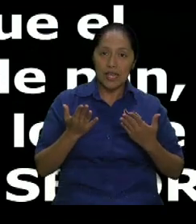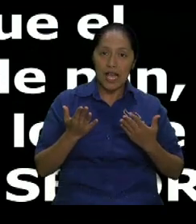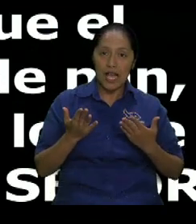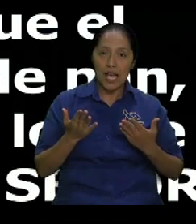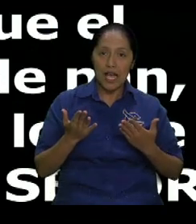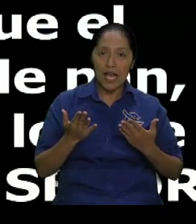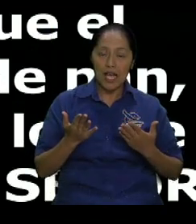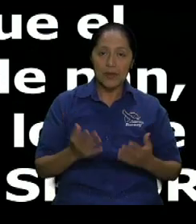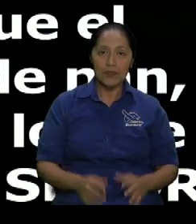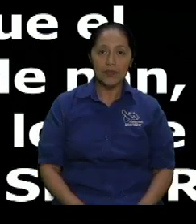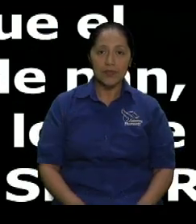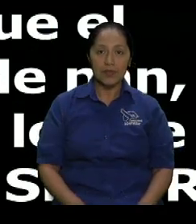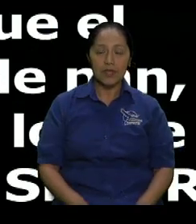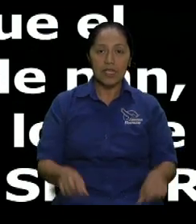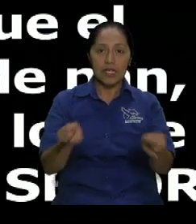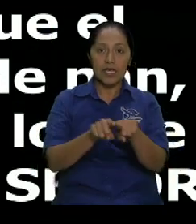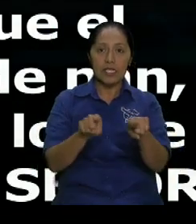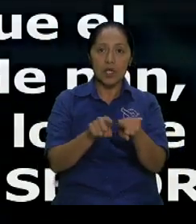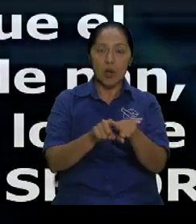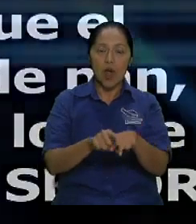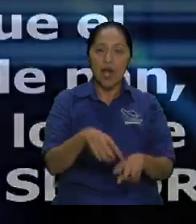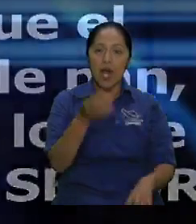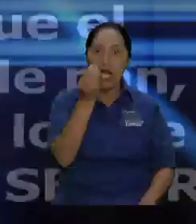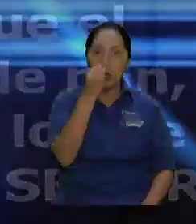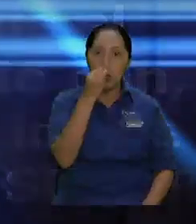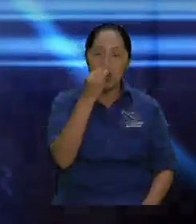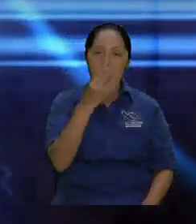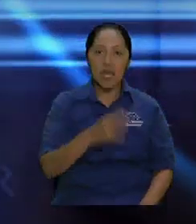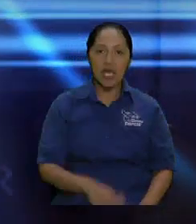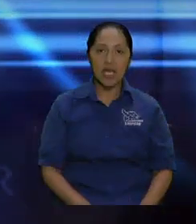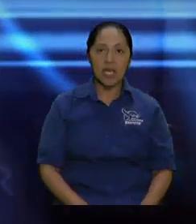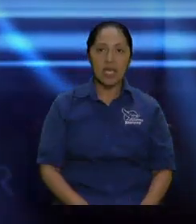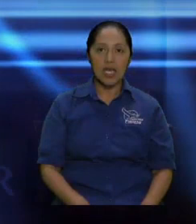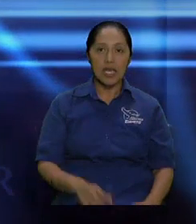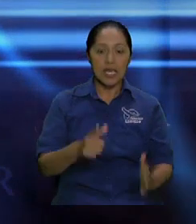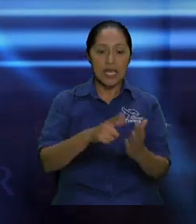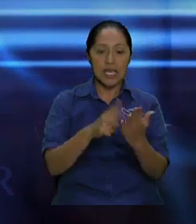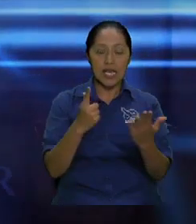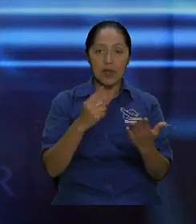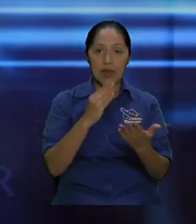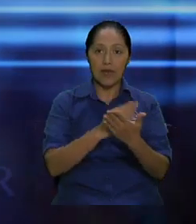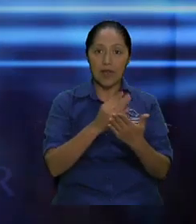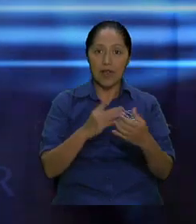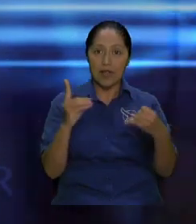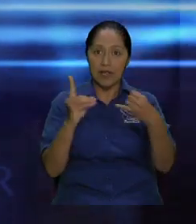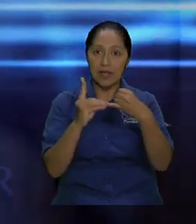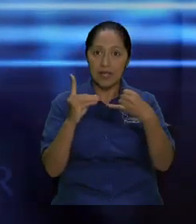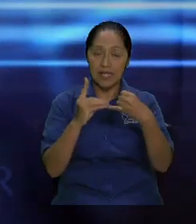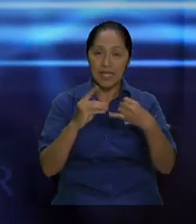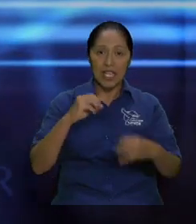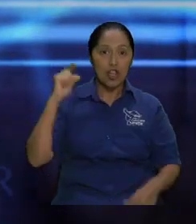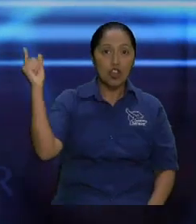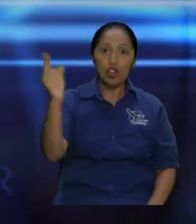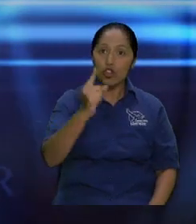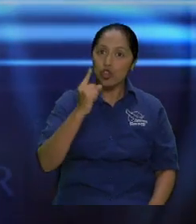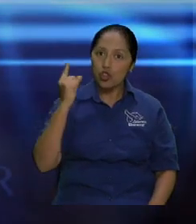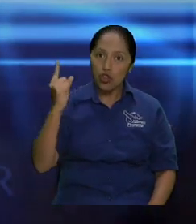Cuando viene el Señor, Él dice de toda palabra que sale de la boca de Dios, pero Deuteronomio 8 dice de todo lo que sale de la boca de Dios.